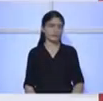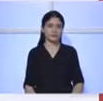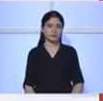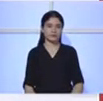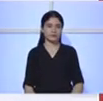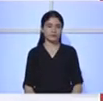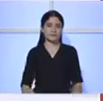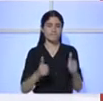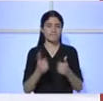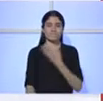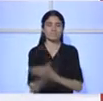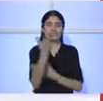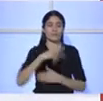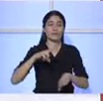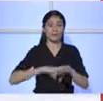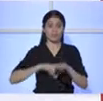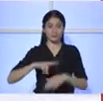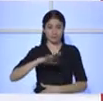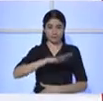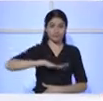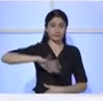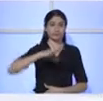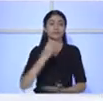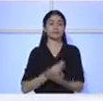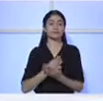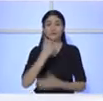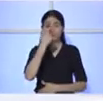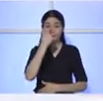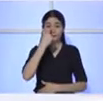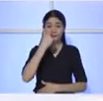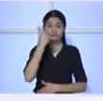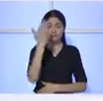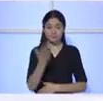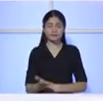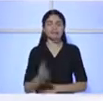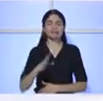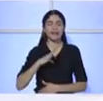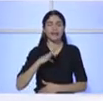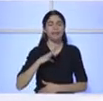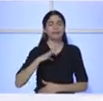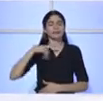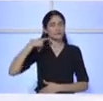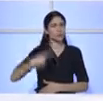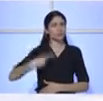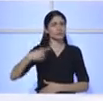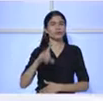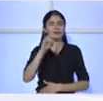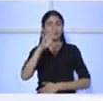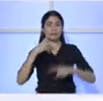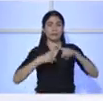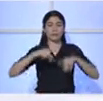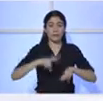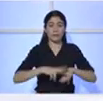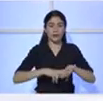¿Cómo están? Paraguayan 15 ya está con nosotros a esta hora compartiendo como todos los días de manera habitual notas, entrevistas mano a mano